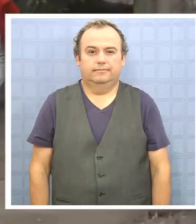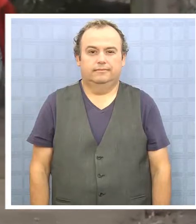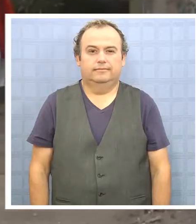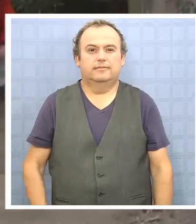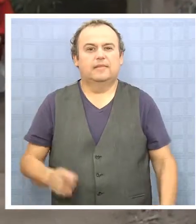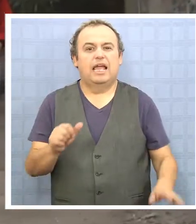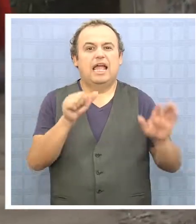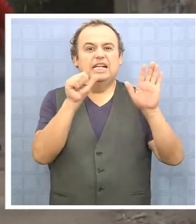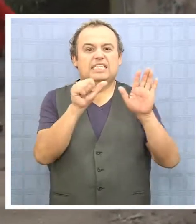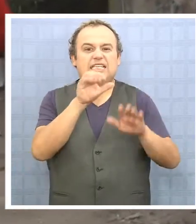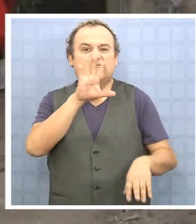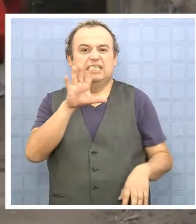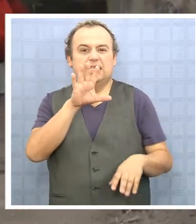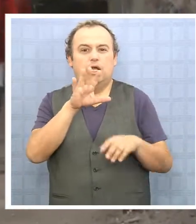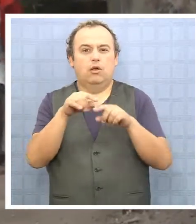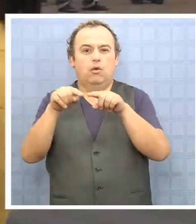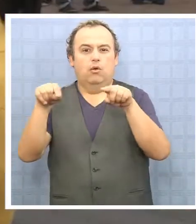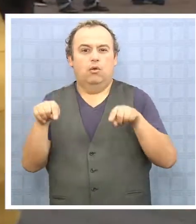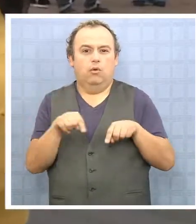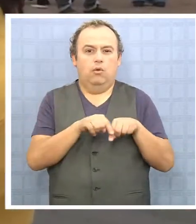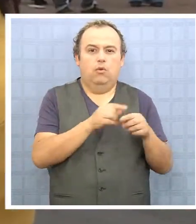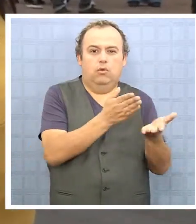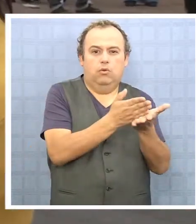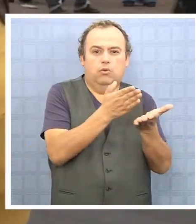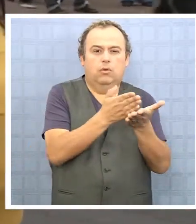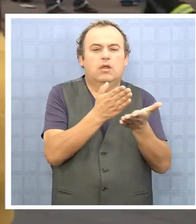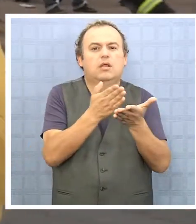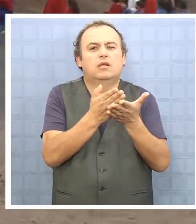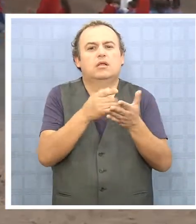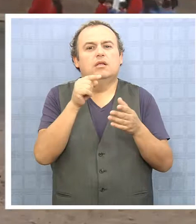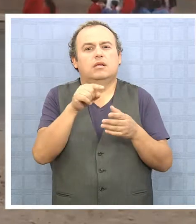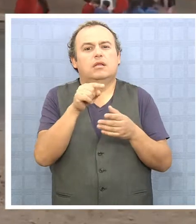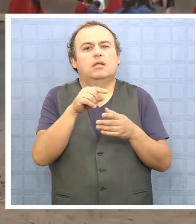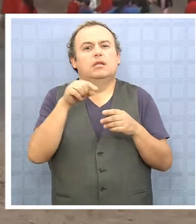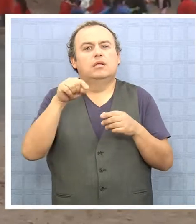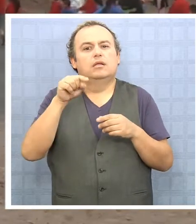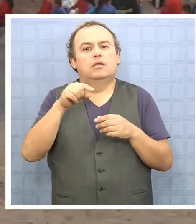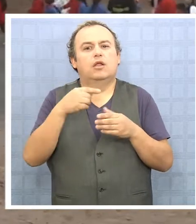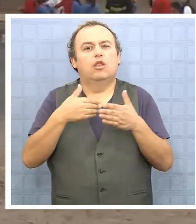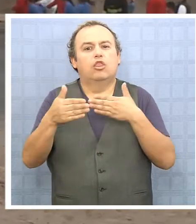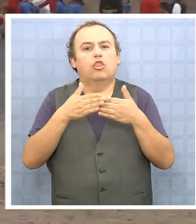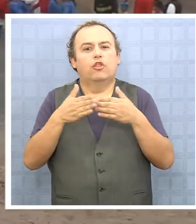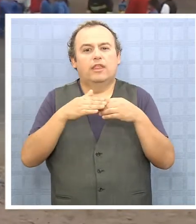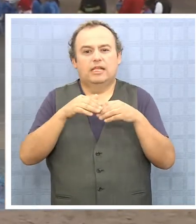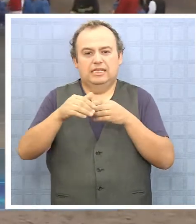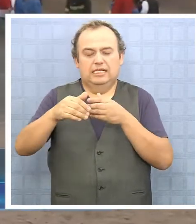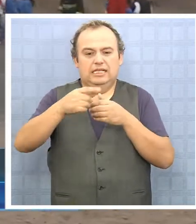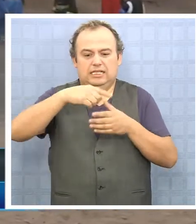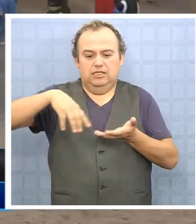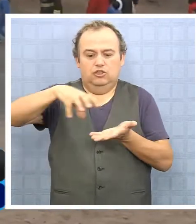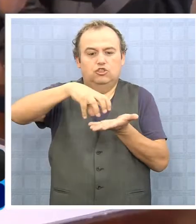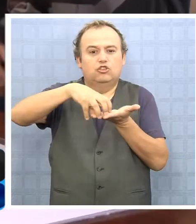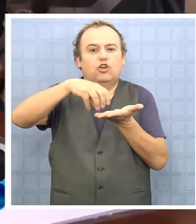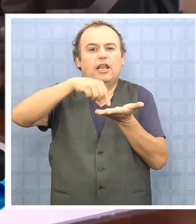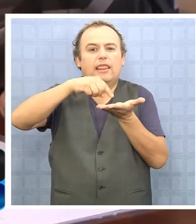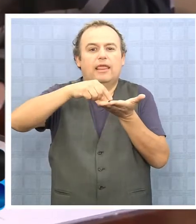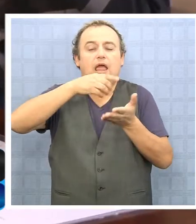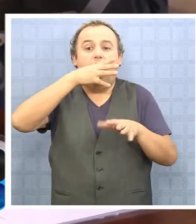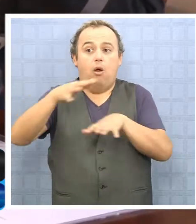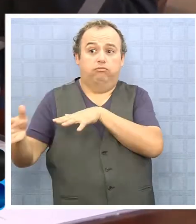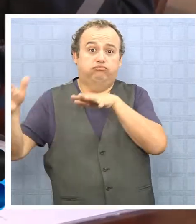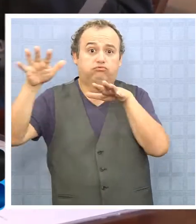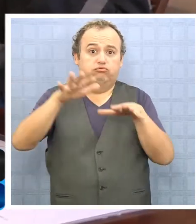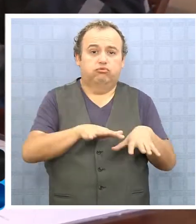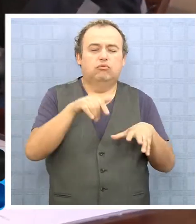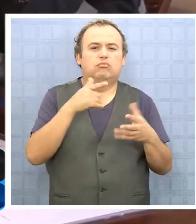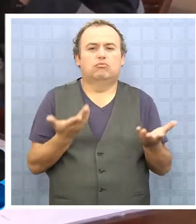65 son los establecimientos educacionales que se encuentran ubicados en la zona de inundación en la ciudad de Iquique. Debido